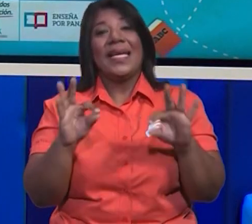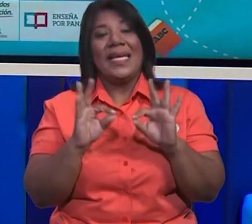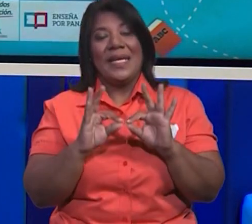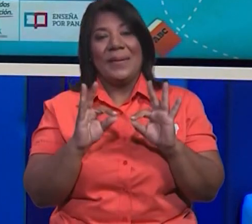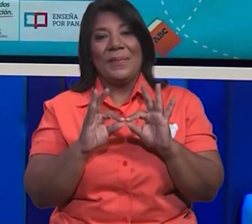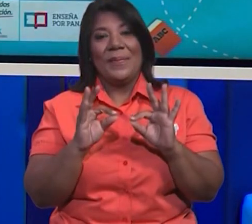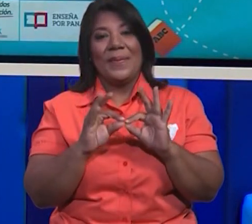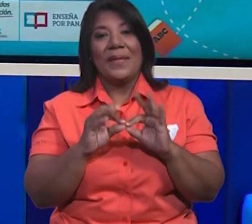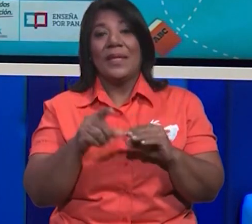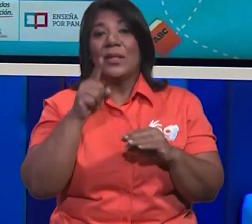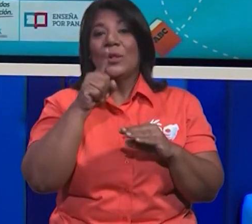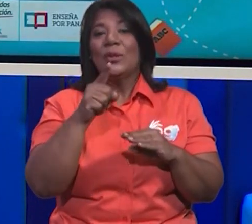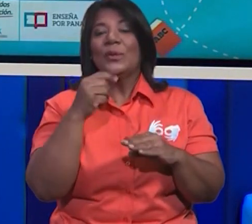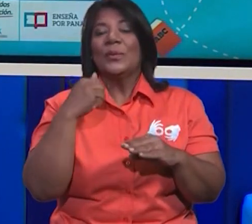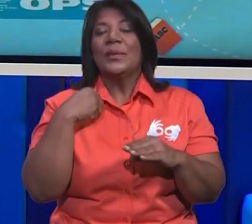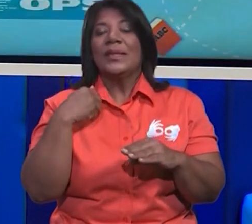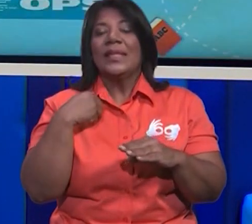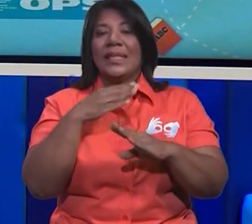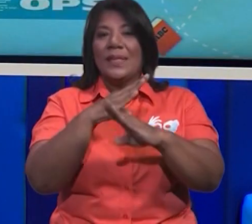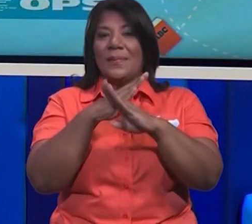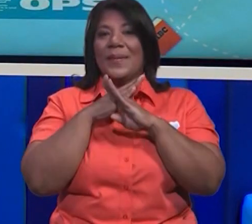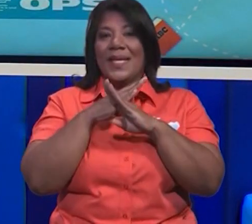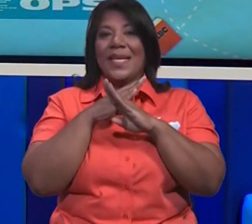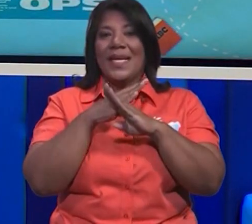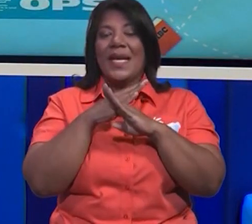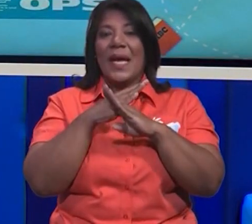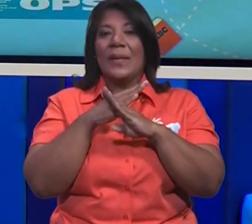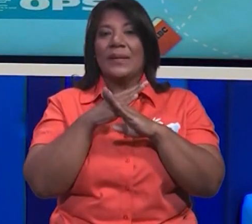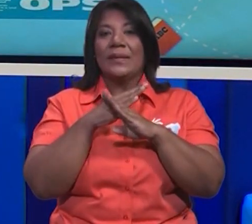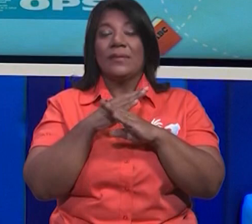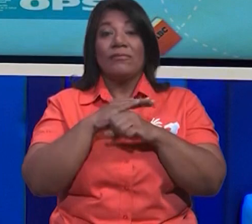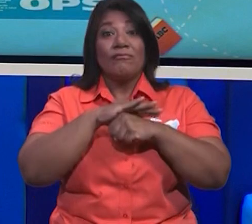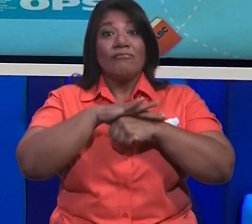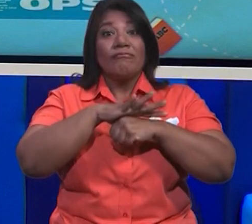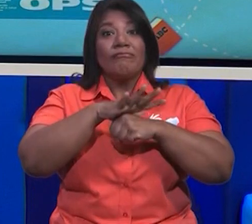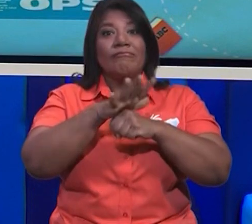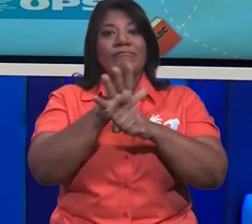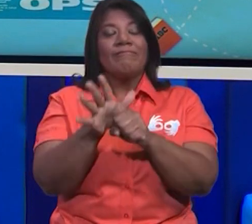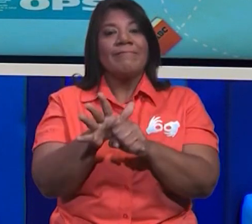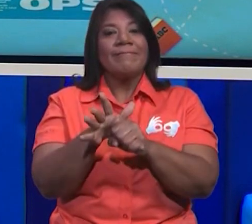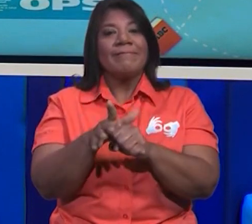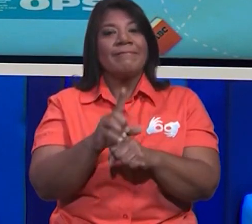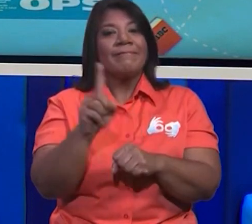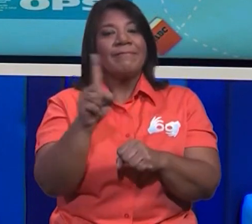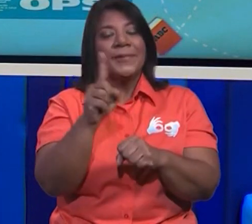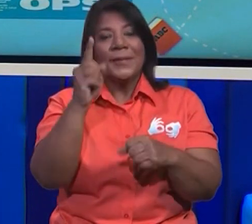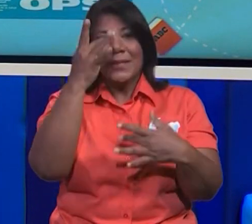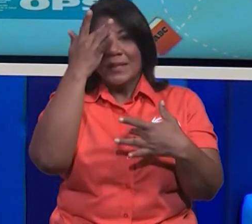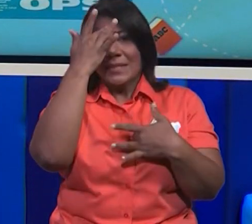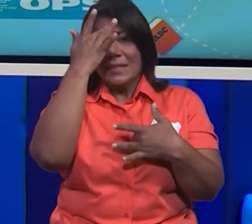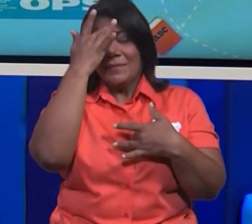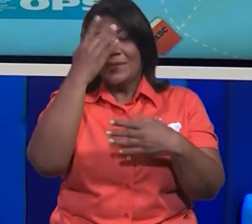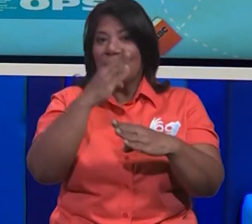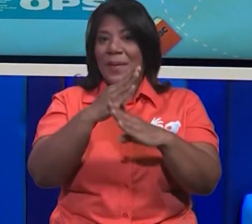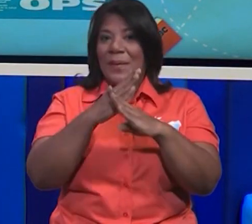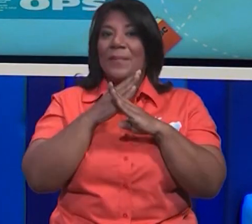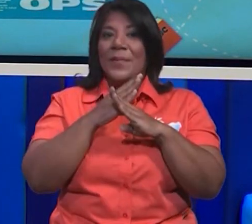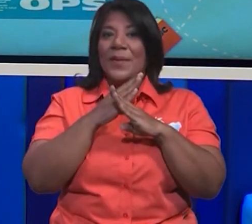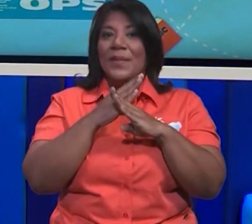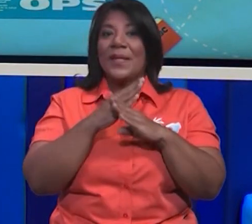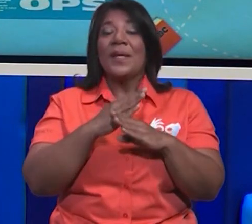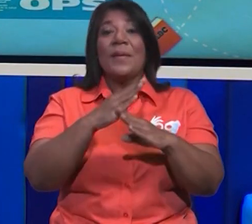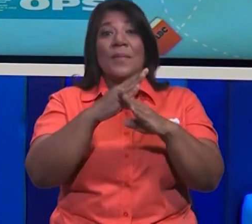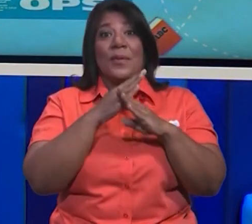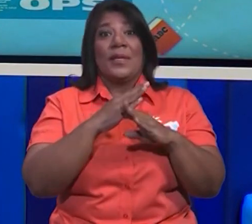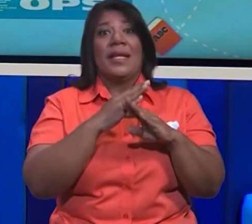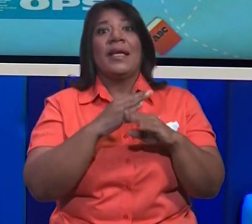las precauciones que tenemos que tener sobre el coronavirus. Evita enfermarte, protégete y protege a